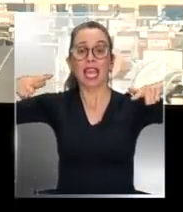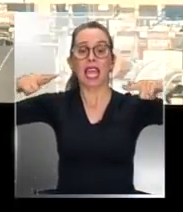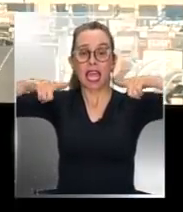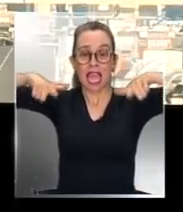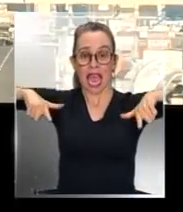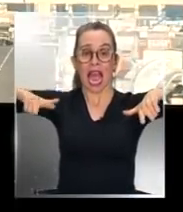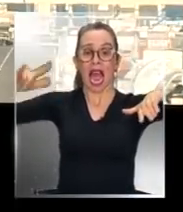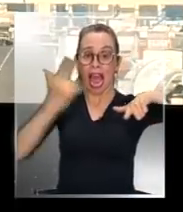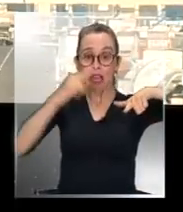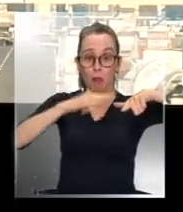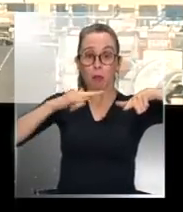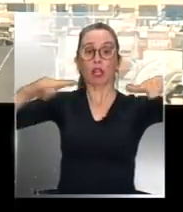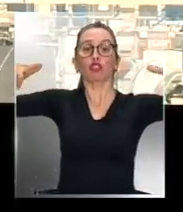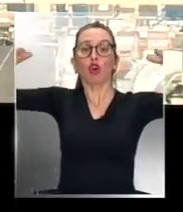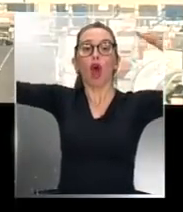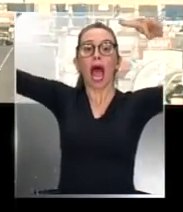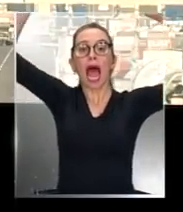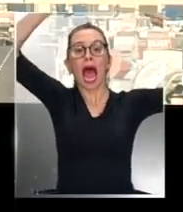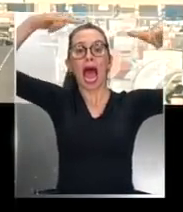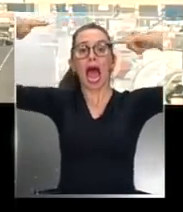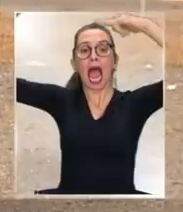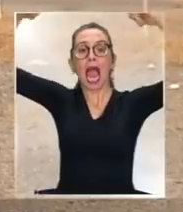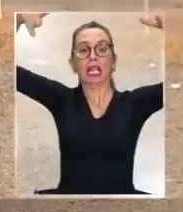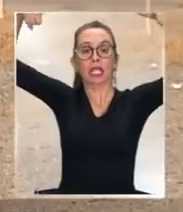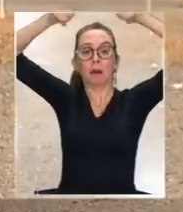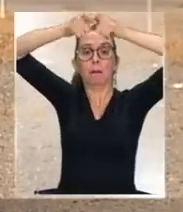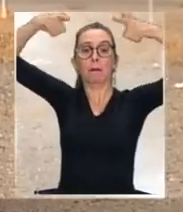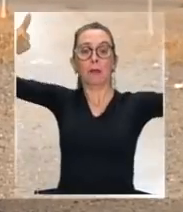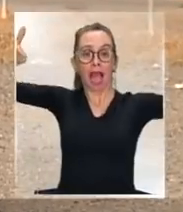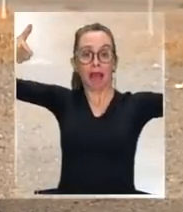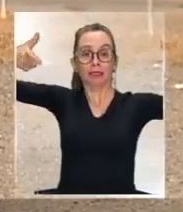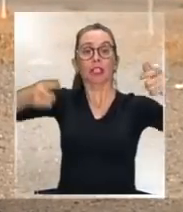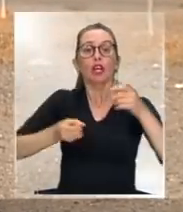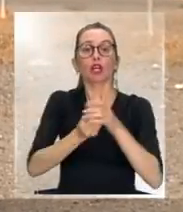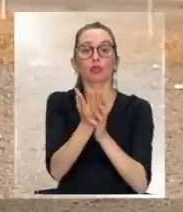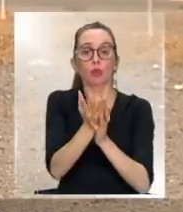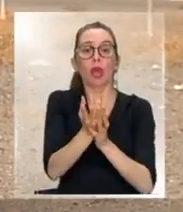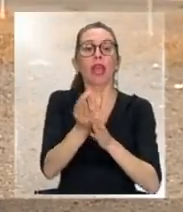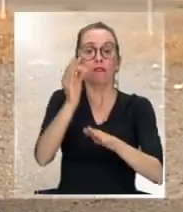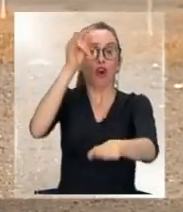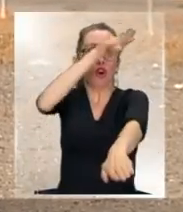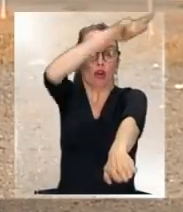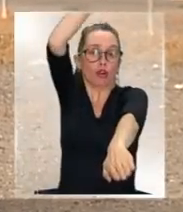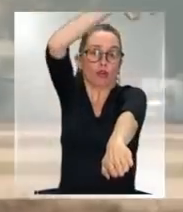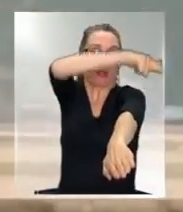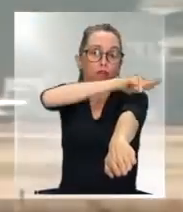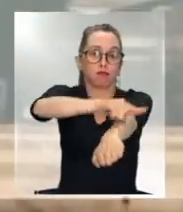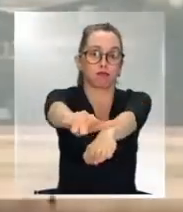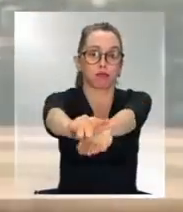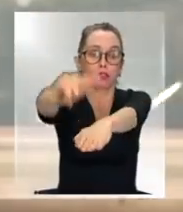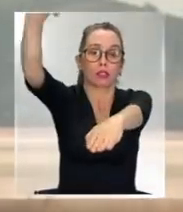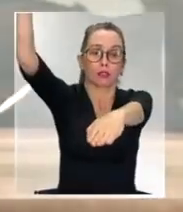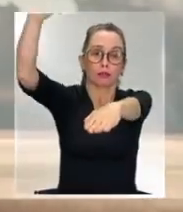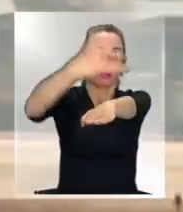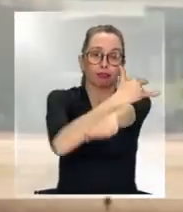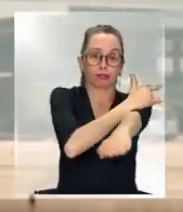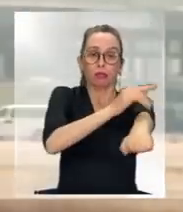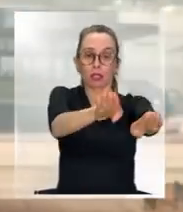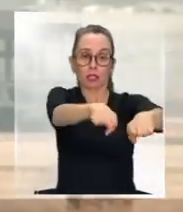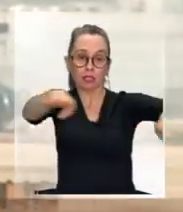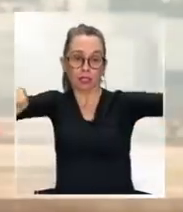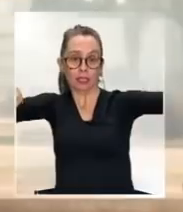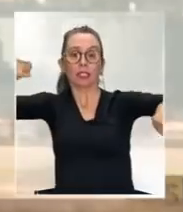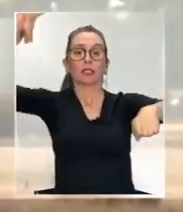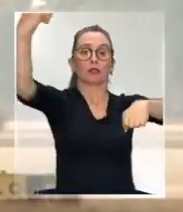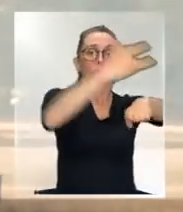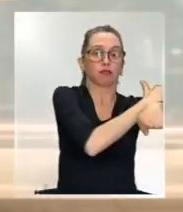El segundo punto es la creación de nuevas calles de rodaje inteligentes, perpendiculares y en ángulos para la salida y